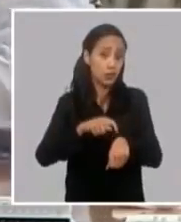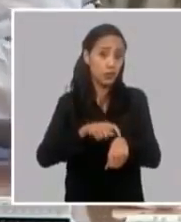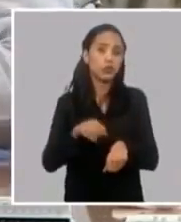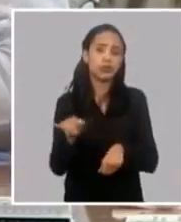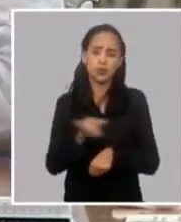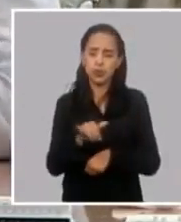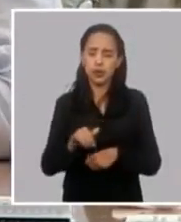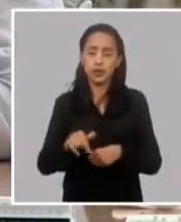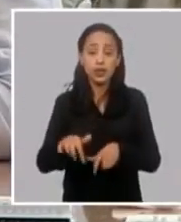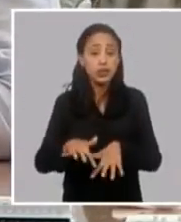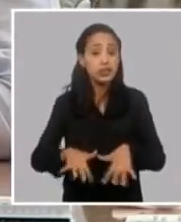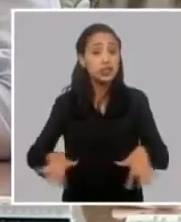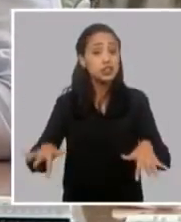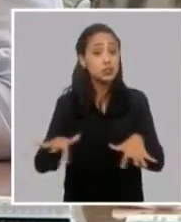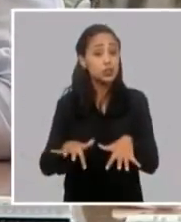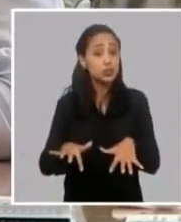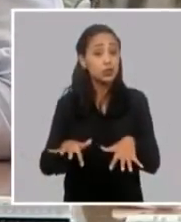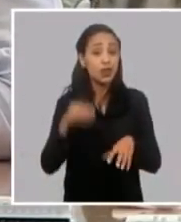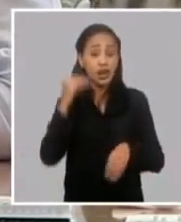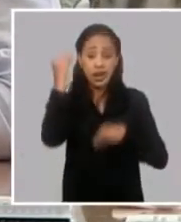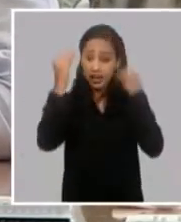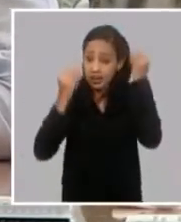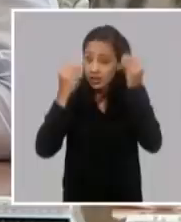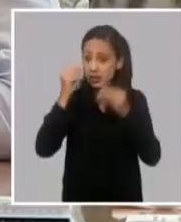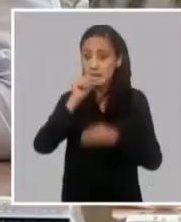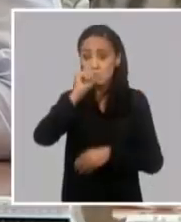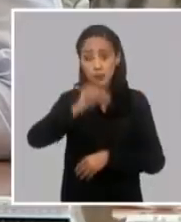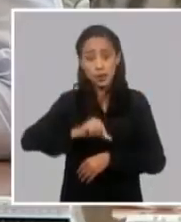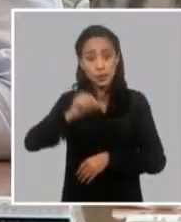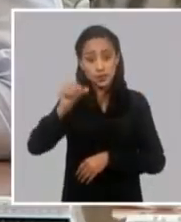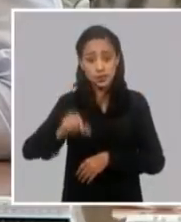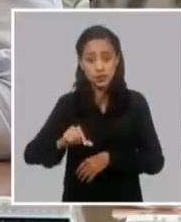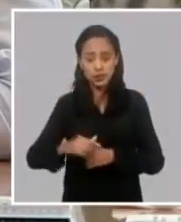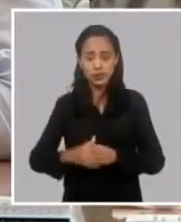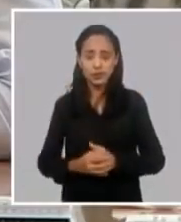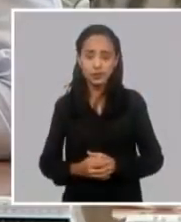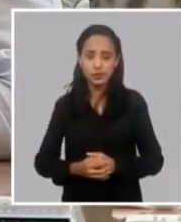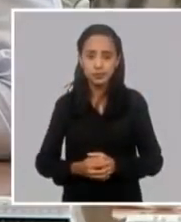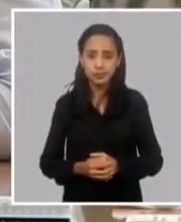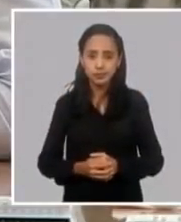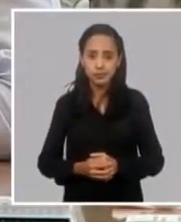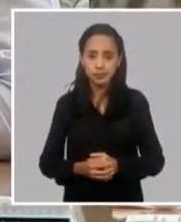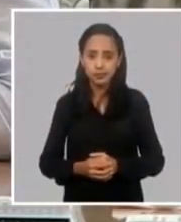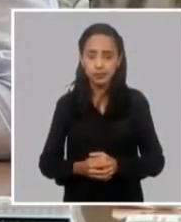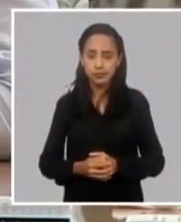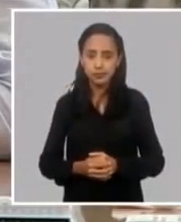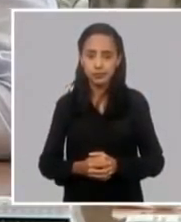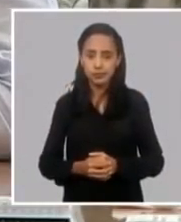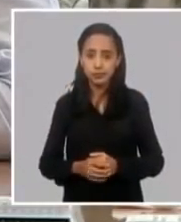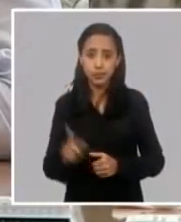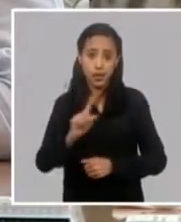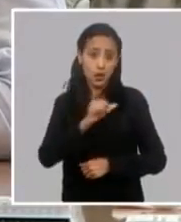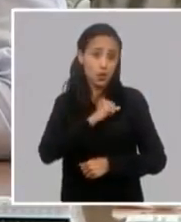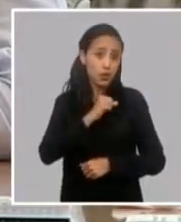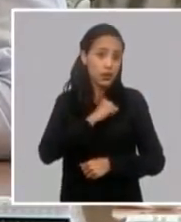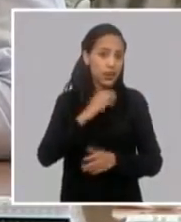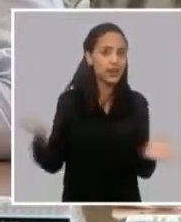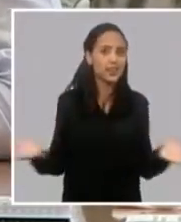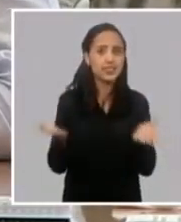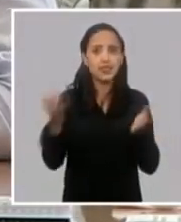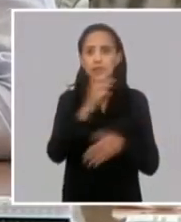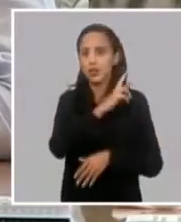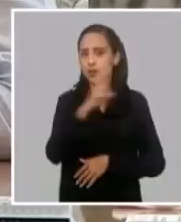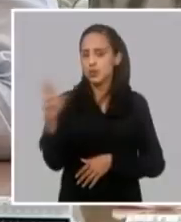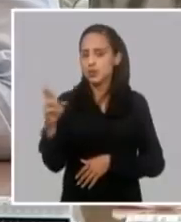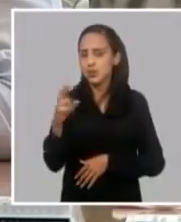Esta situación analizada por los que no quieren de verdad un desarrollo de la revolución cubana, por los que